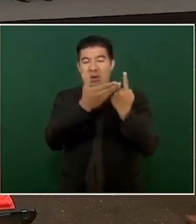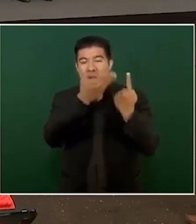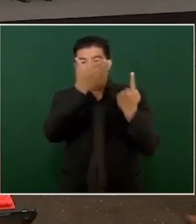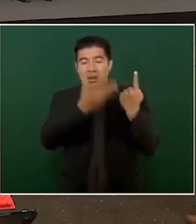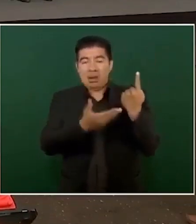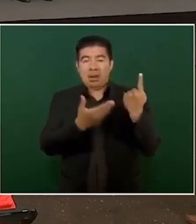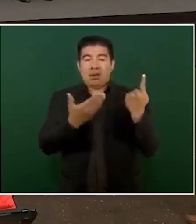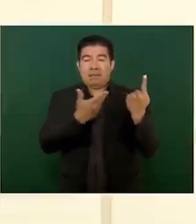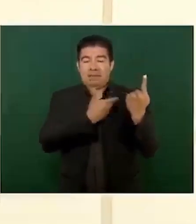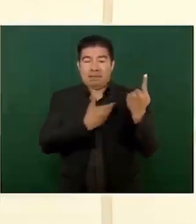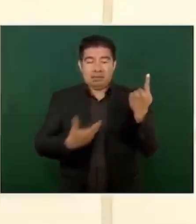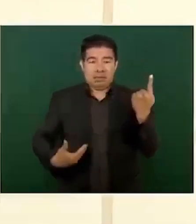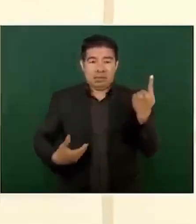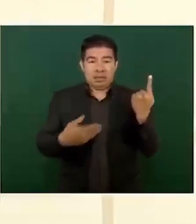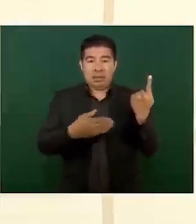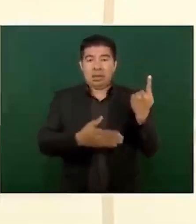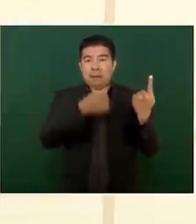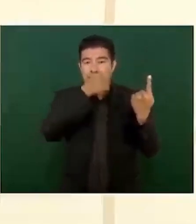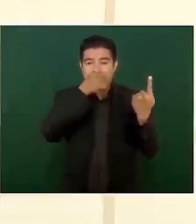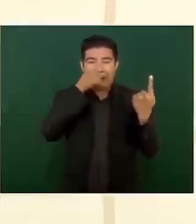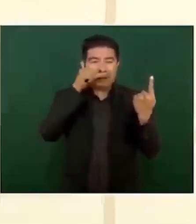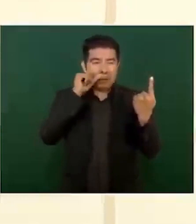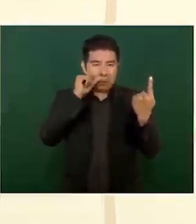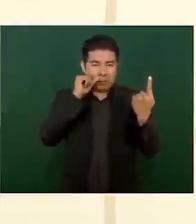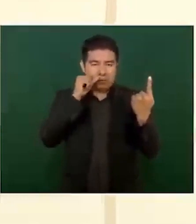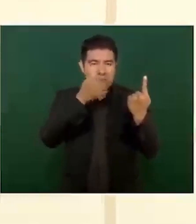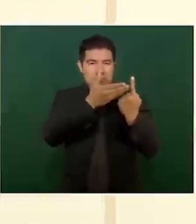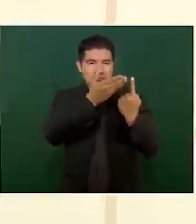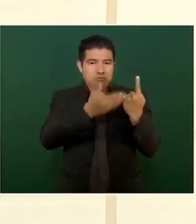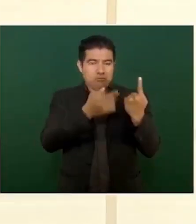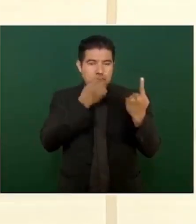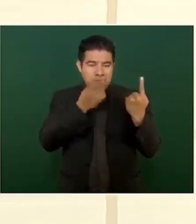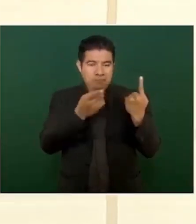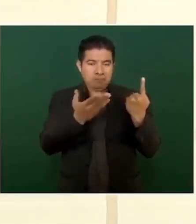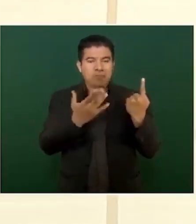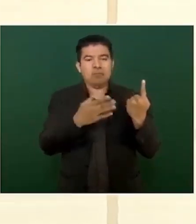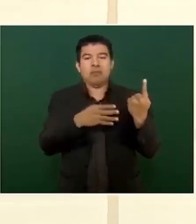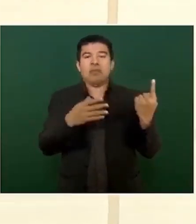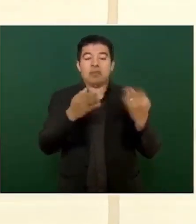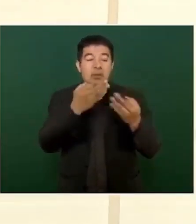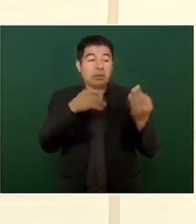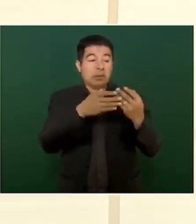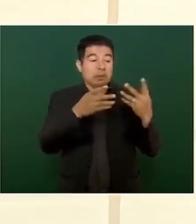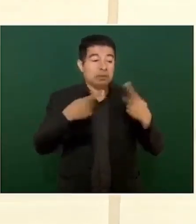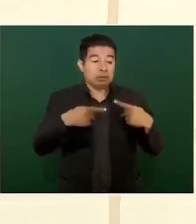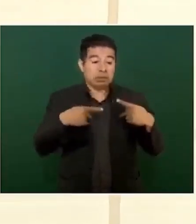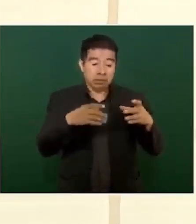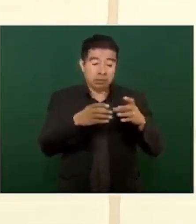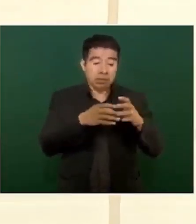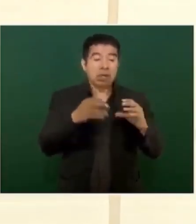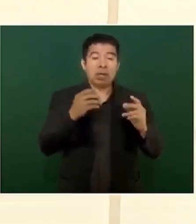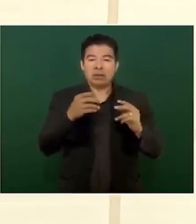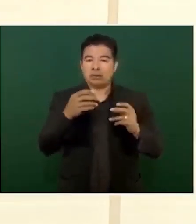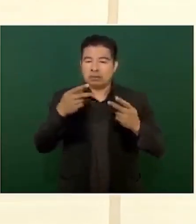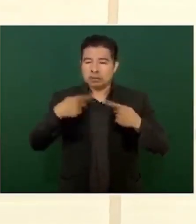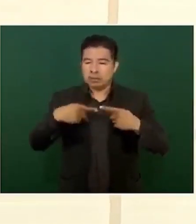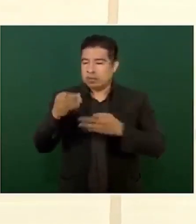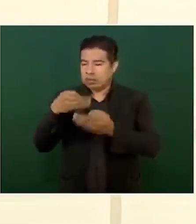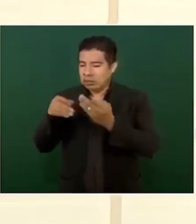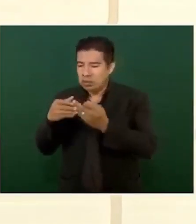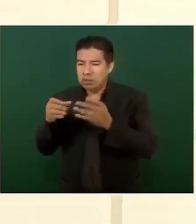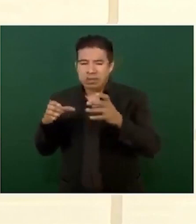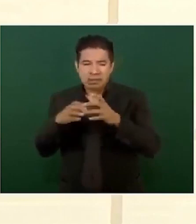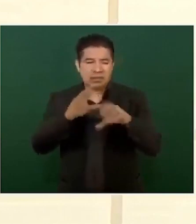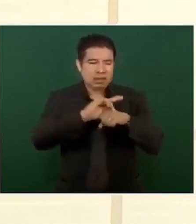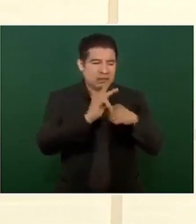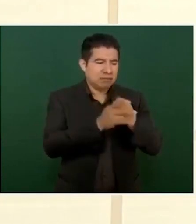Benito Benito Juárez García Claro Entre los individuos Como entre las naciones El respeto